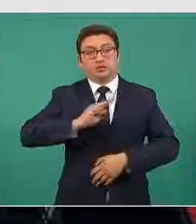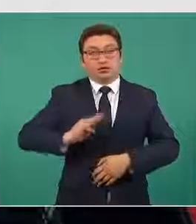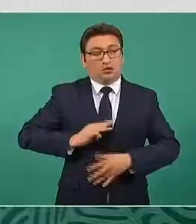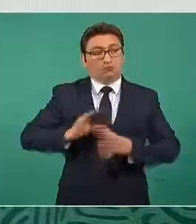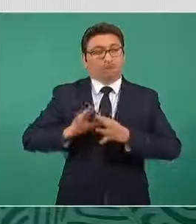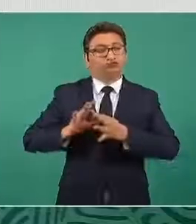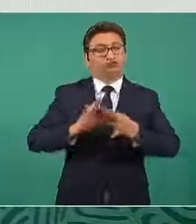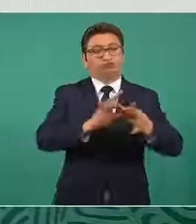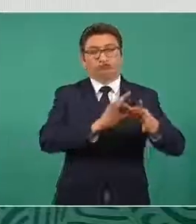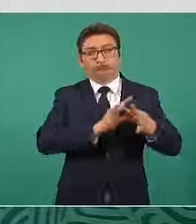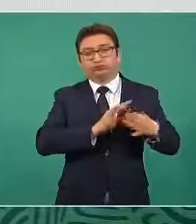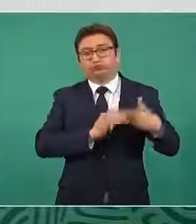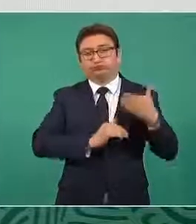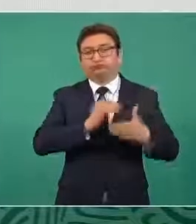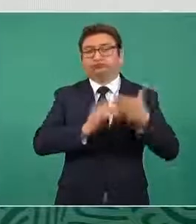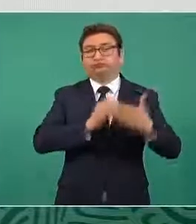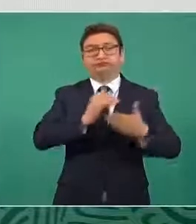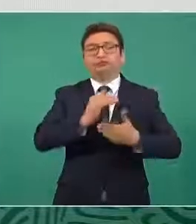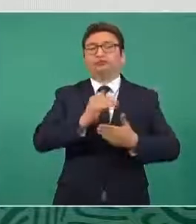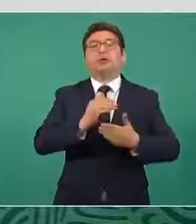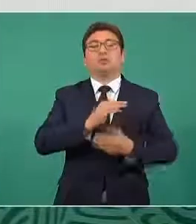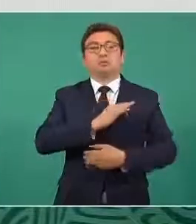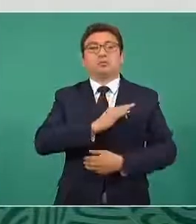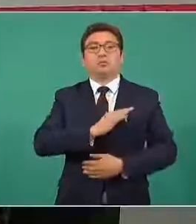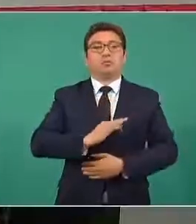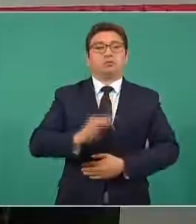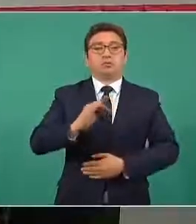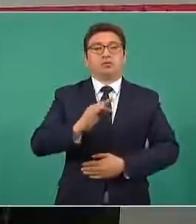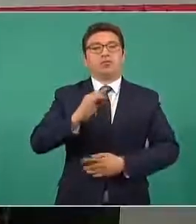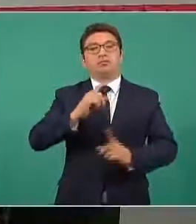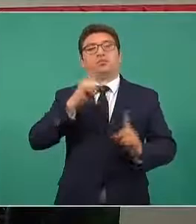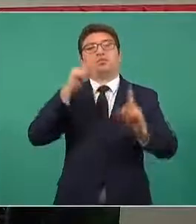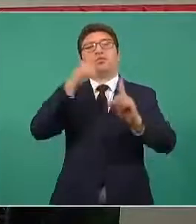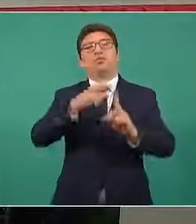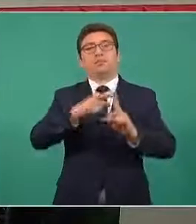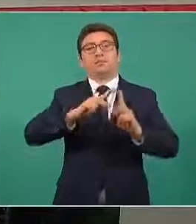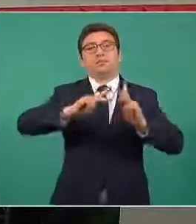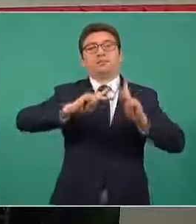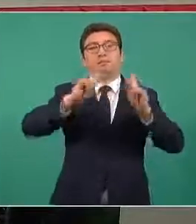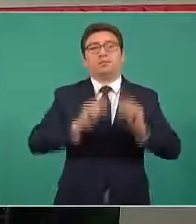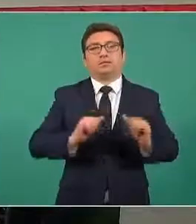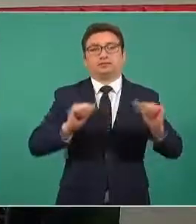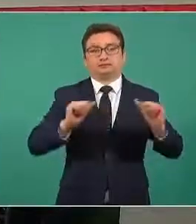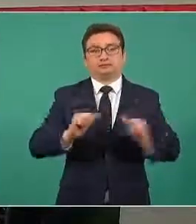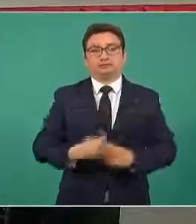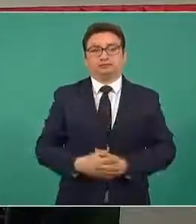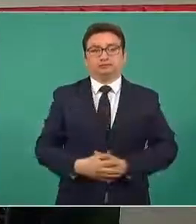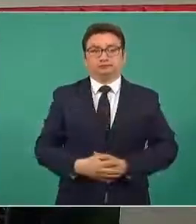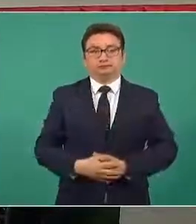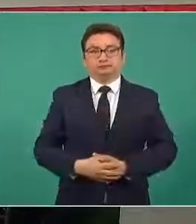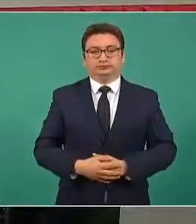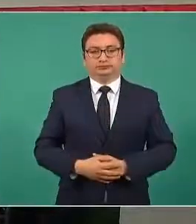resultados que nos permiten avanzar en el camino hacia la paz gracias